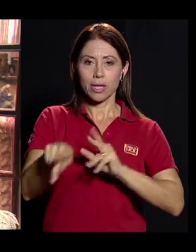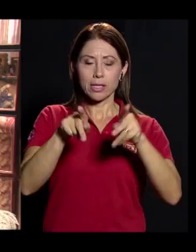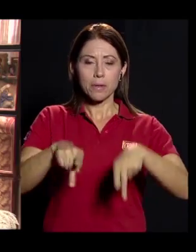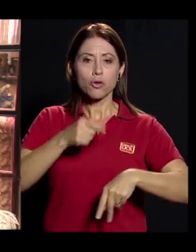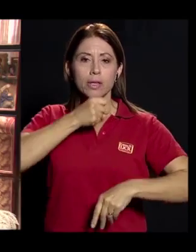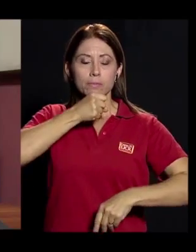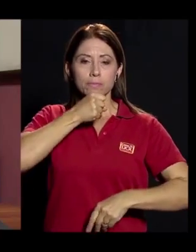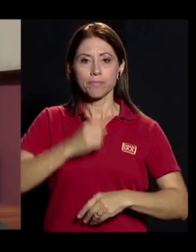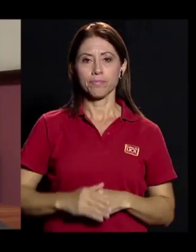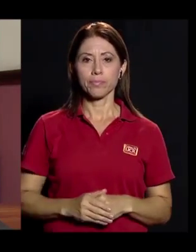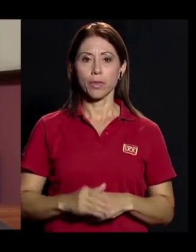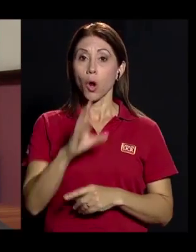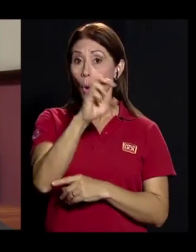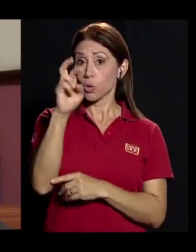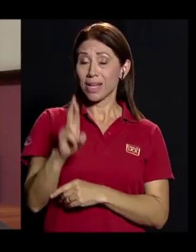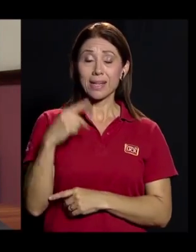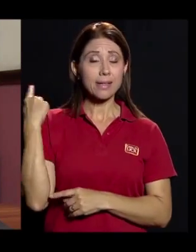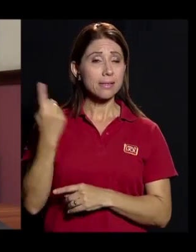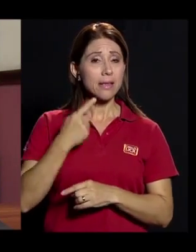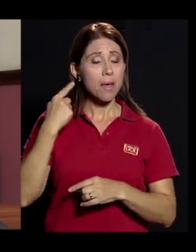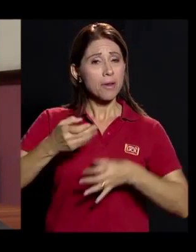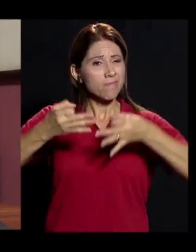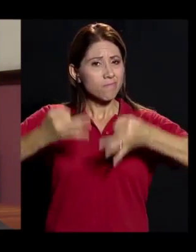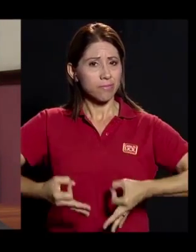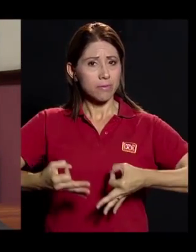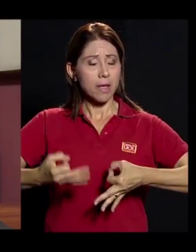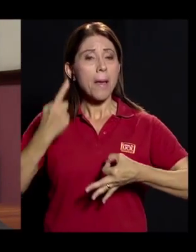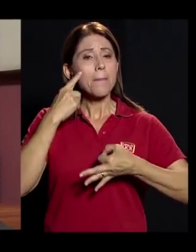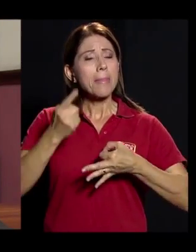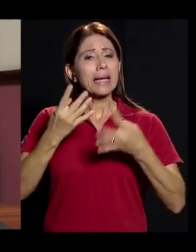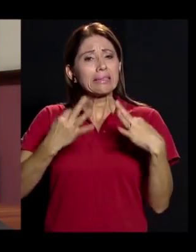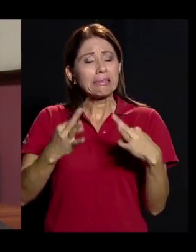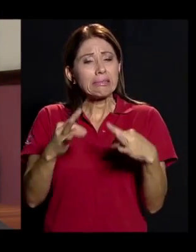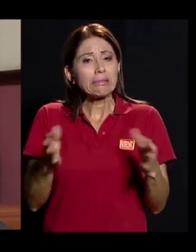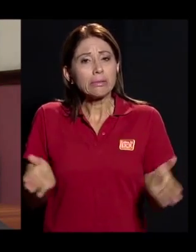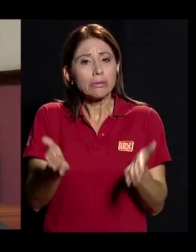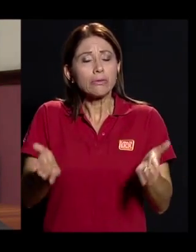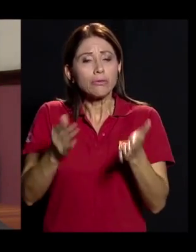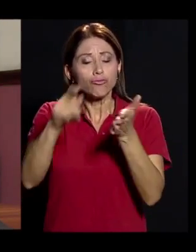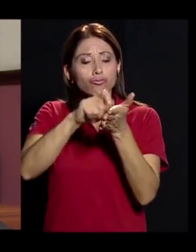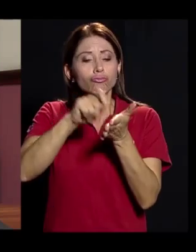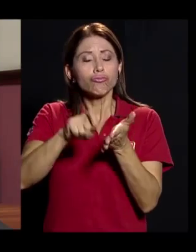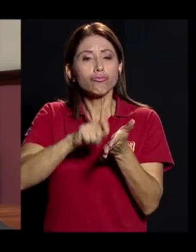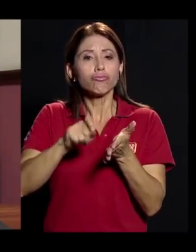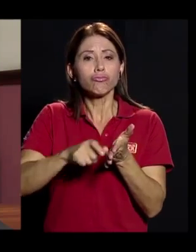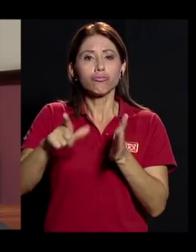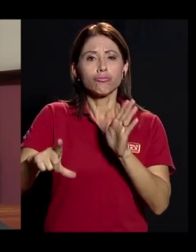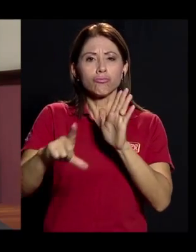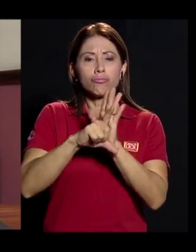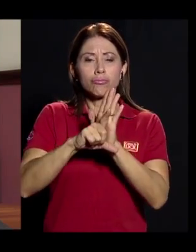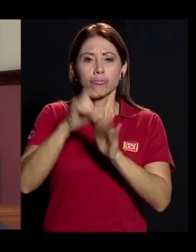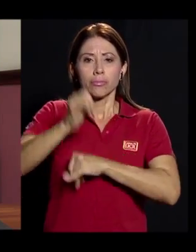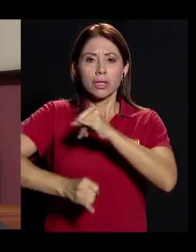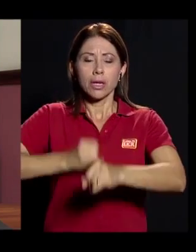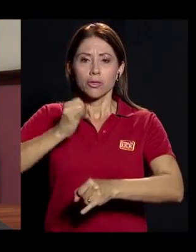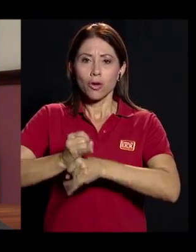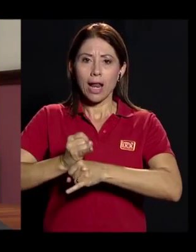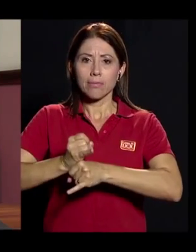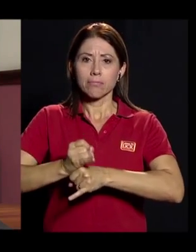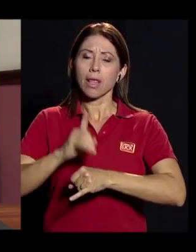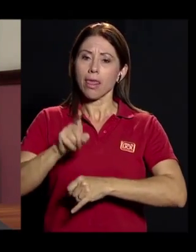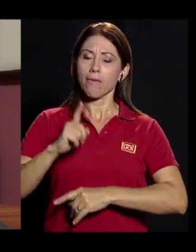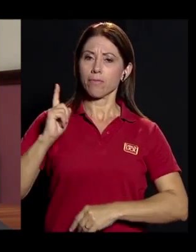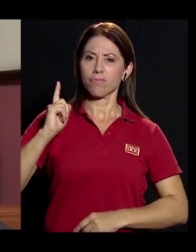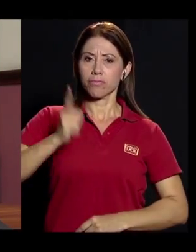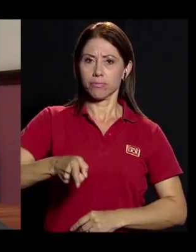personas. Costa Rica siempre se ha mantenido firme en abogar por un instrumento internacional jurídicamente vinculante